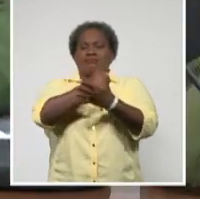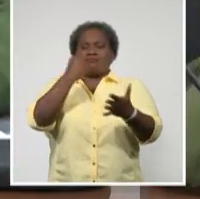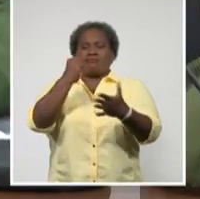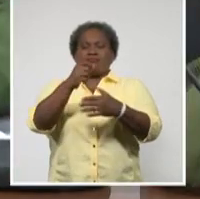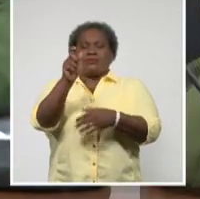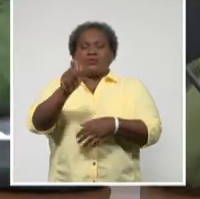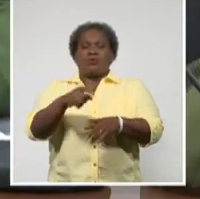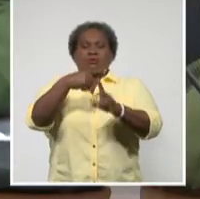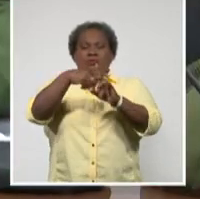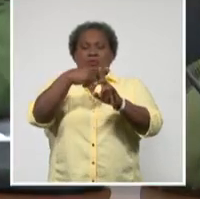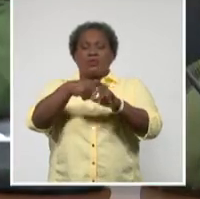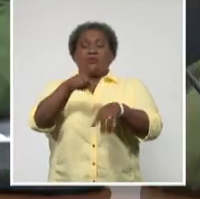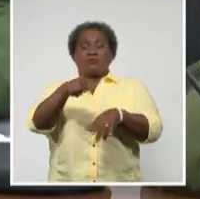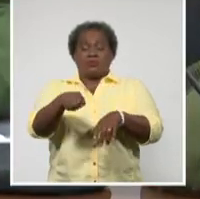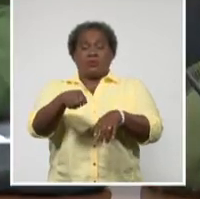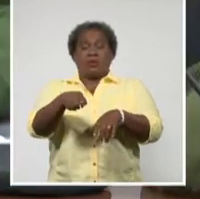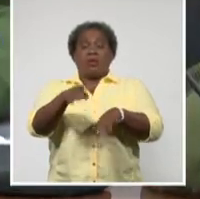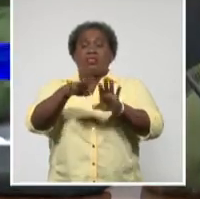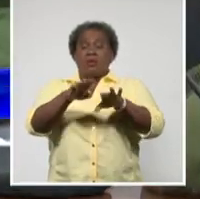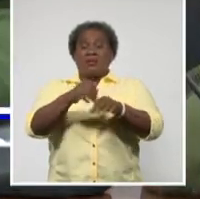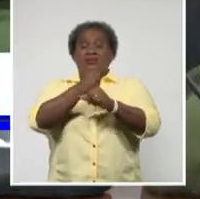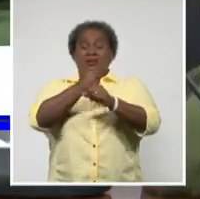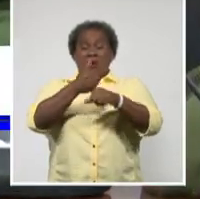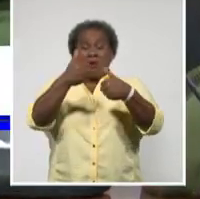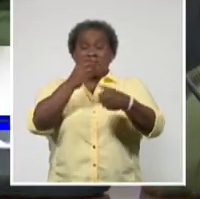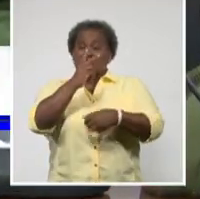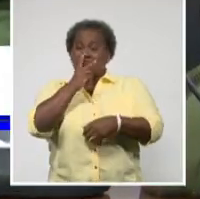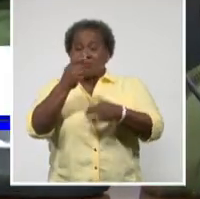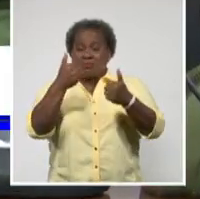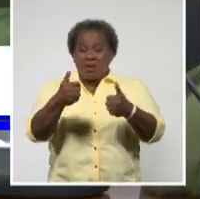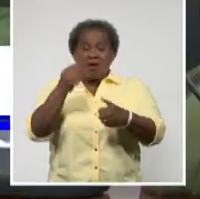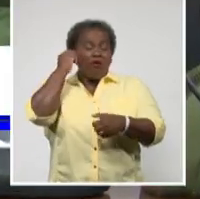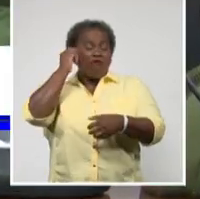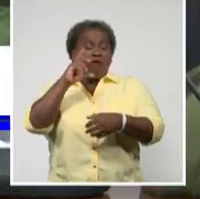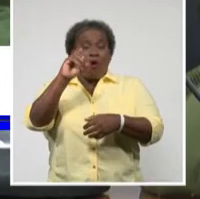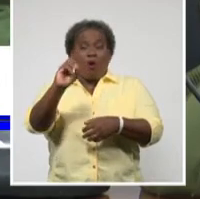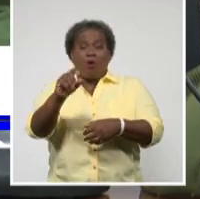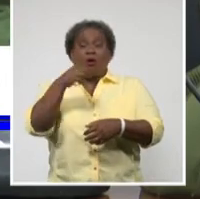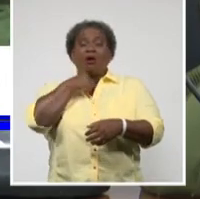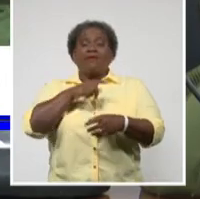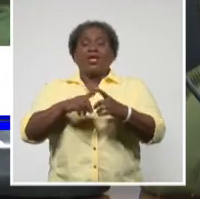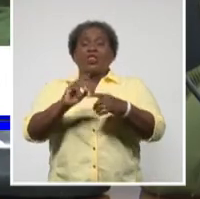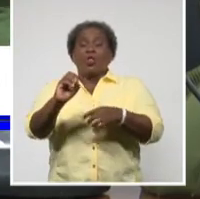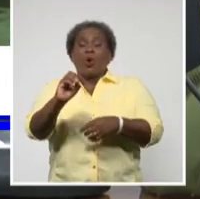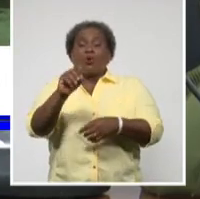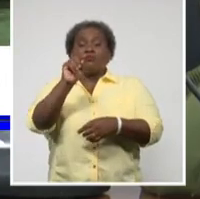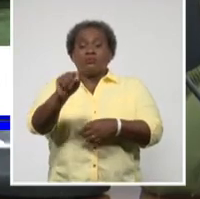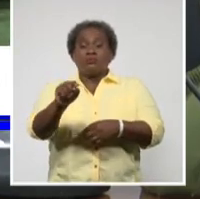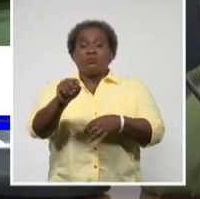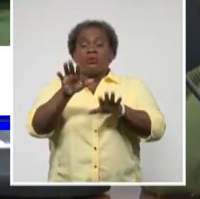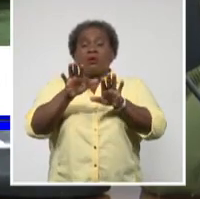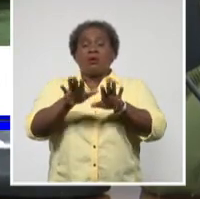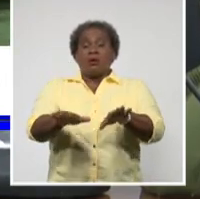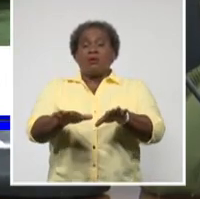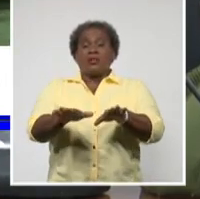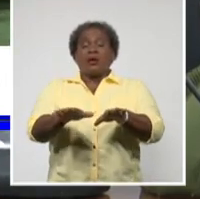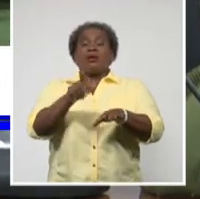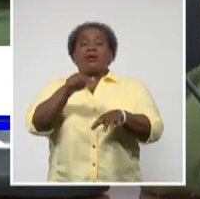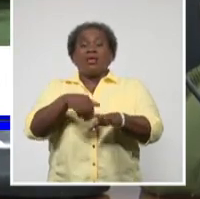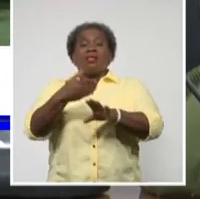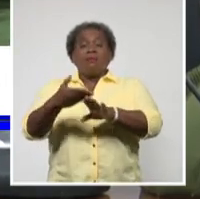La efectividad de lo que hagamos en el foco, en el evento, y sobre todo en el foco para evitar que se nos convienta en evento,